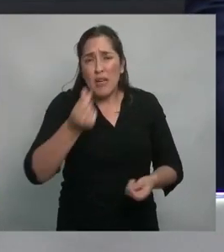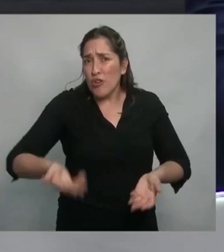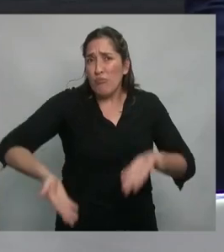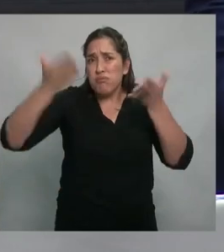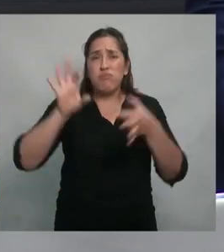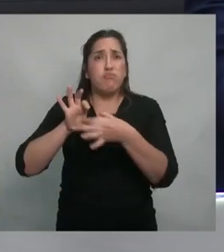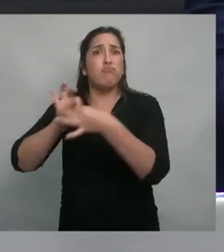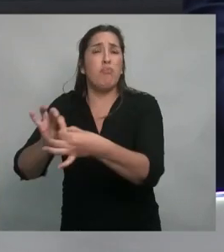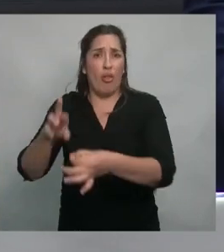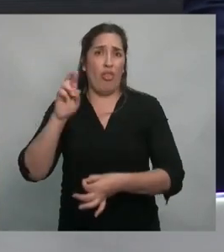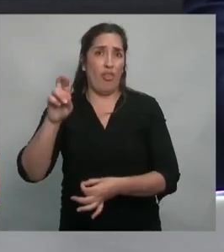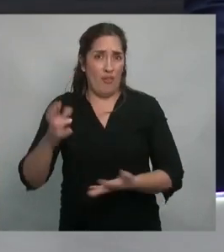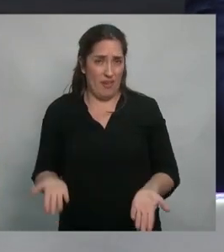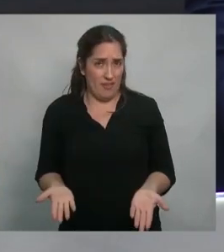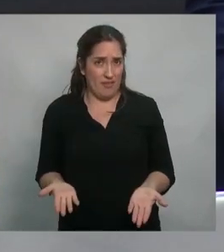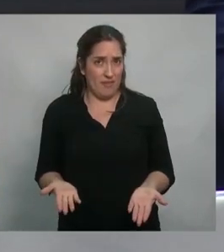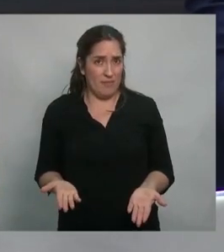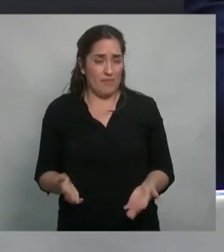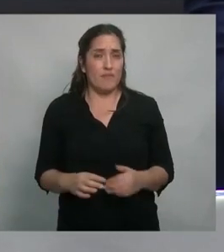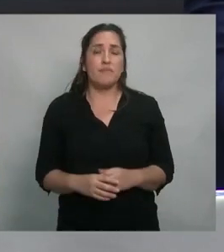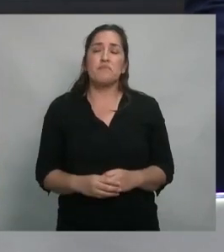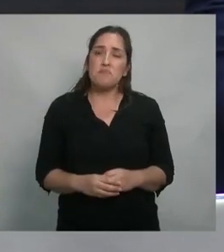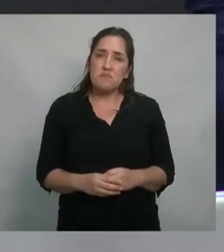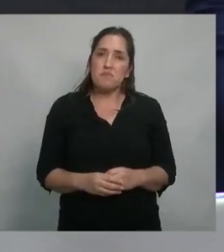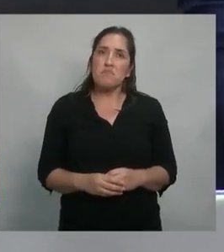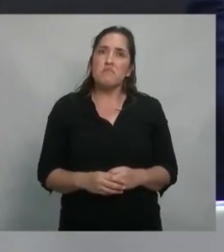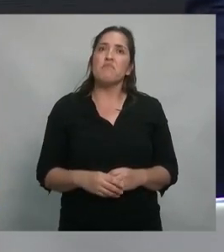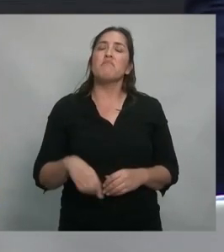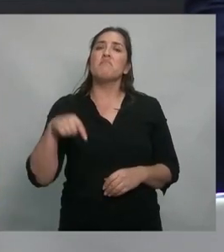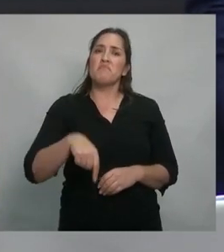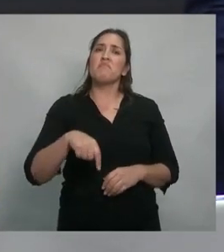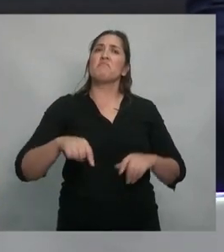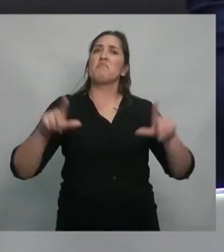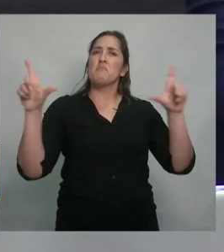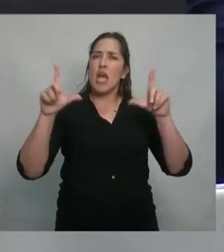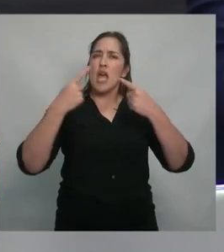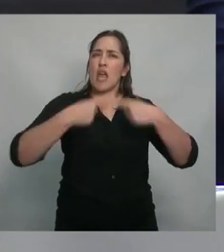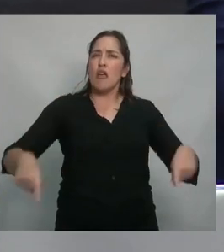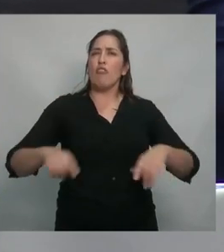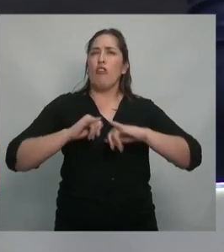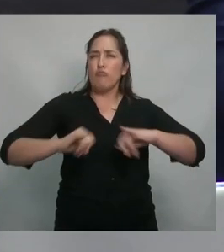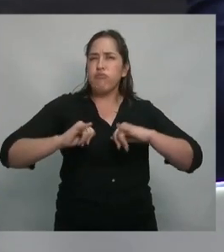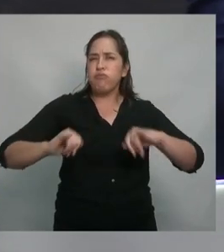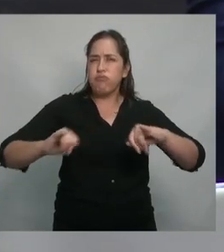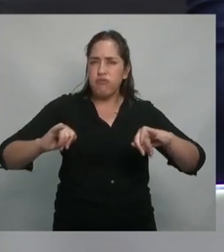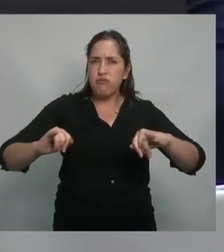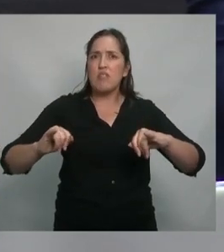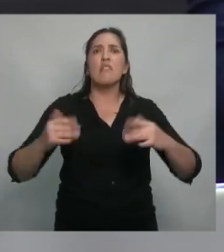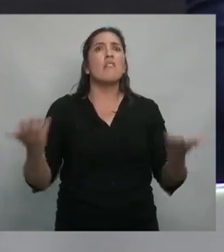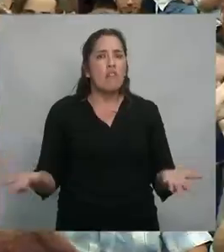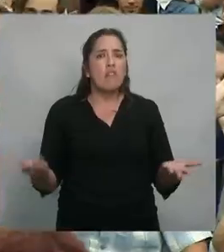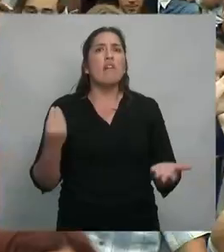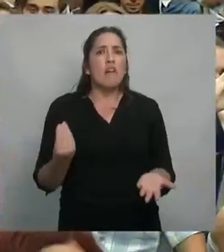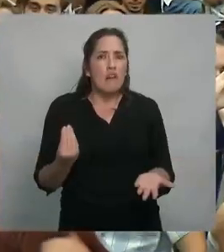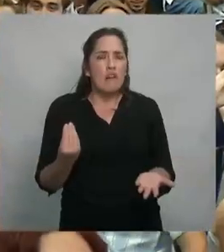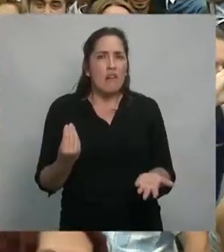luego de este blindaje mediático, nos cabe preguntarnos entonces si